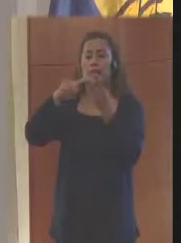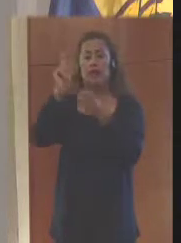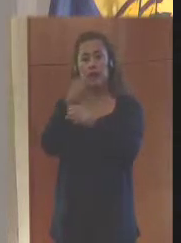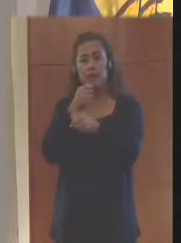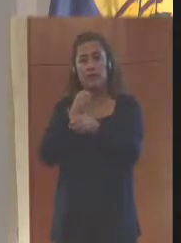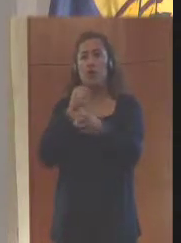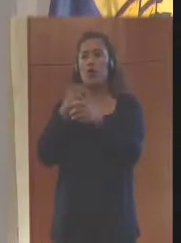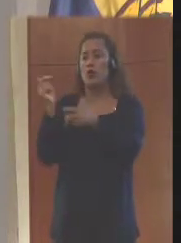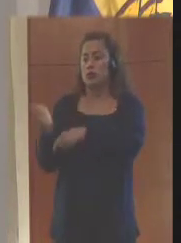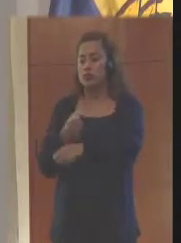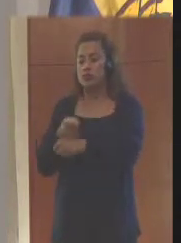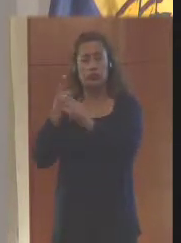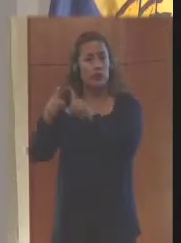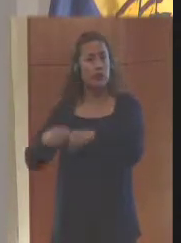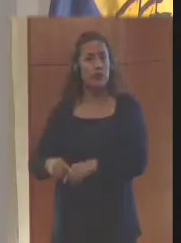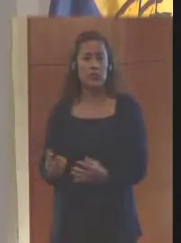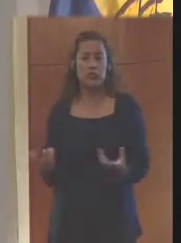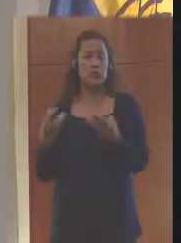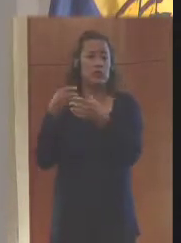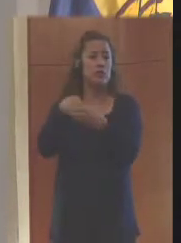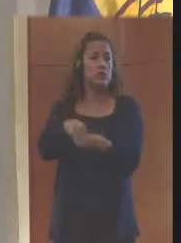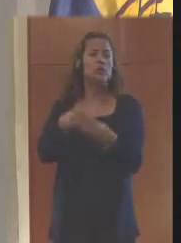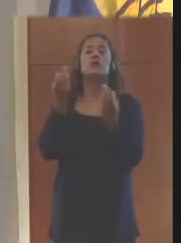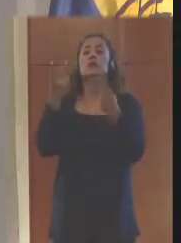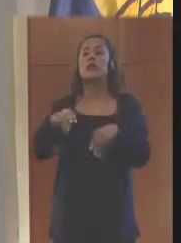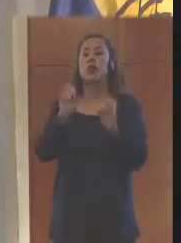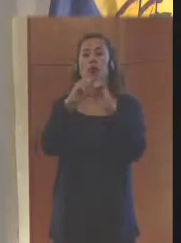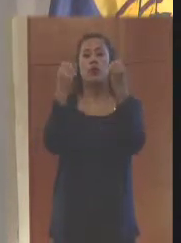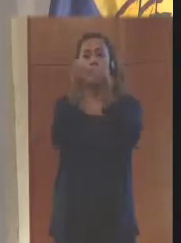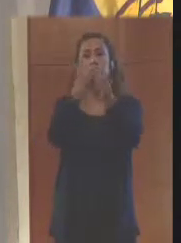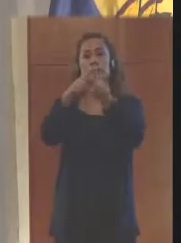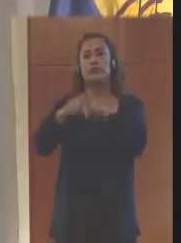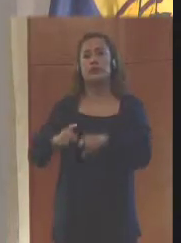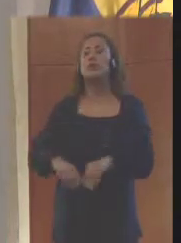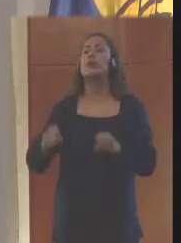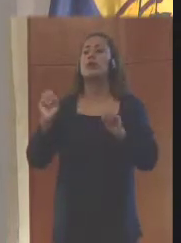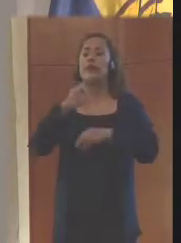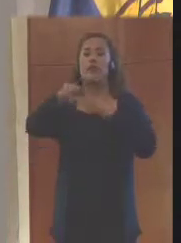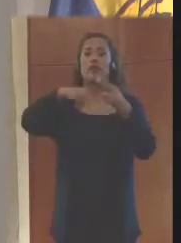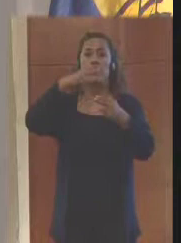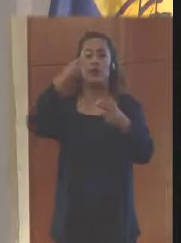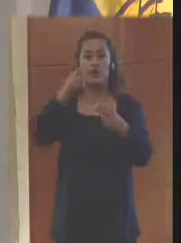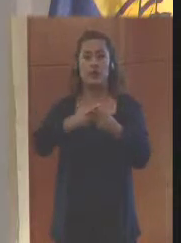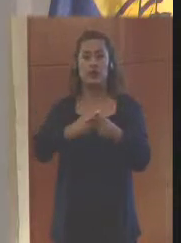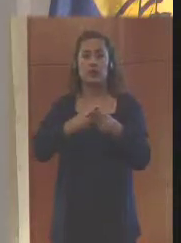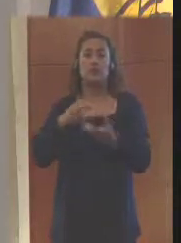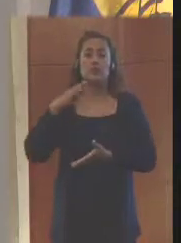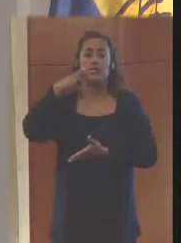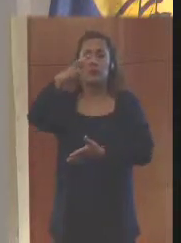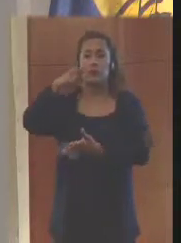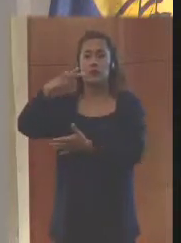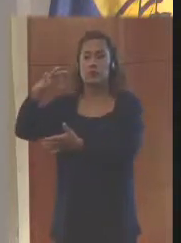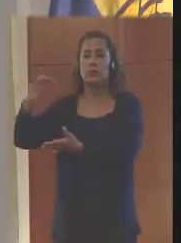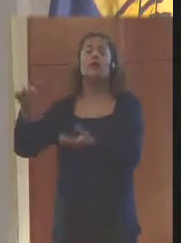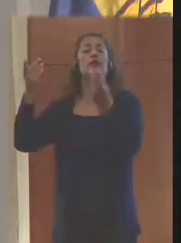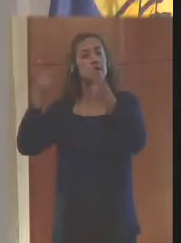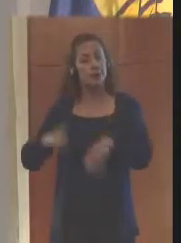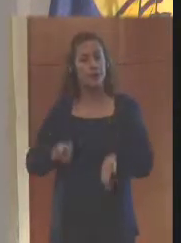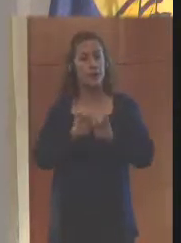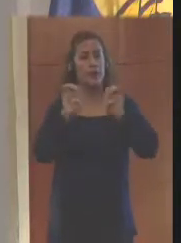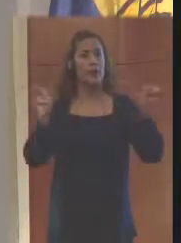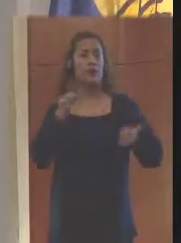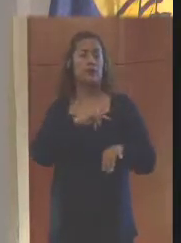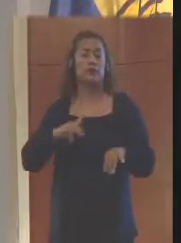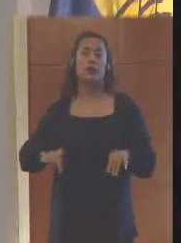minas, pero también participan los organismos operativos de nivel nacional y está la representación del sector privado